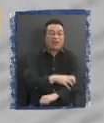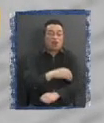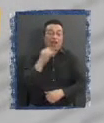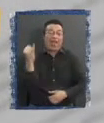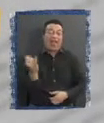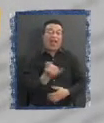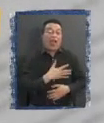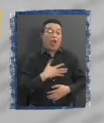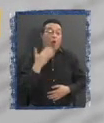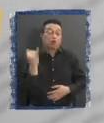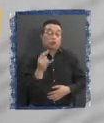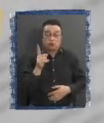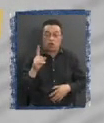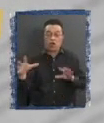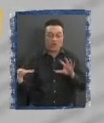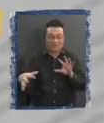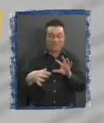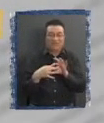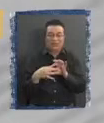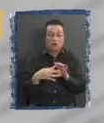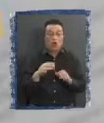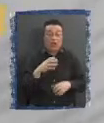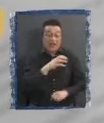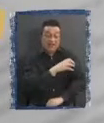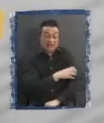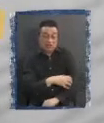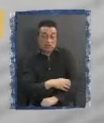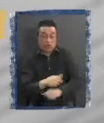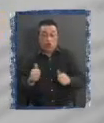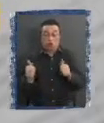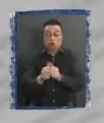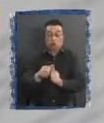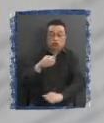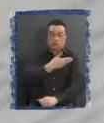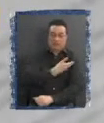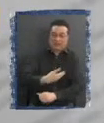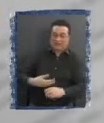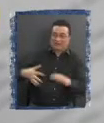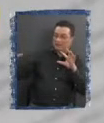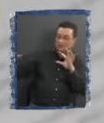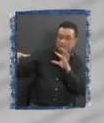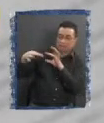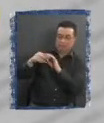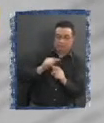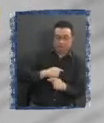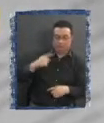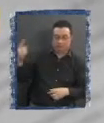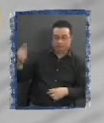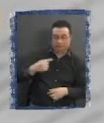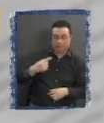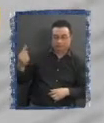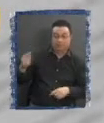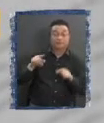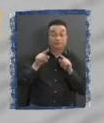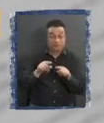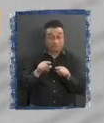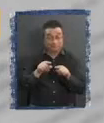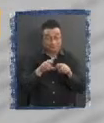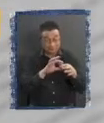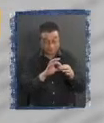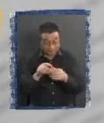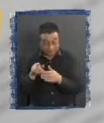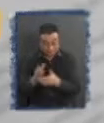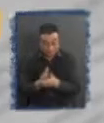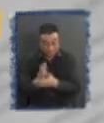el vínculo Que tienen Las regiones Con el gobierno central Con el presidente Efectivamente Y por lo tanto Es a partir de ese